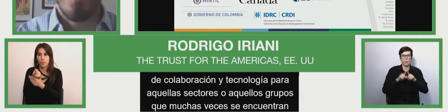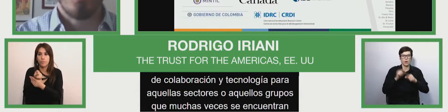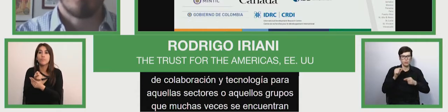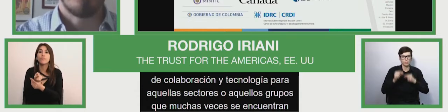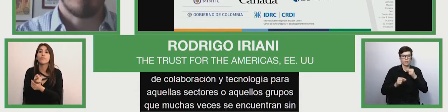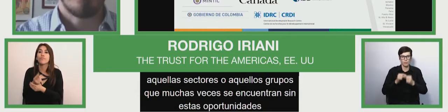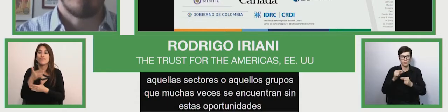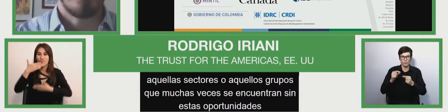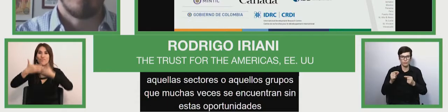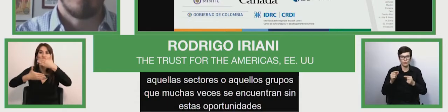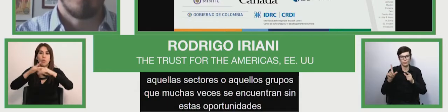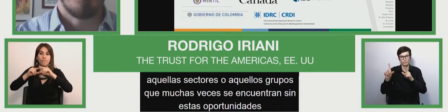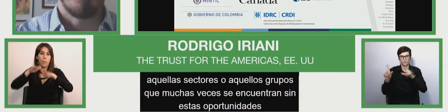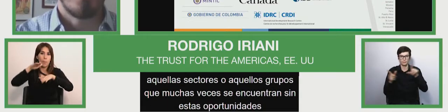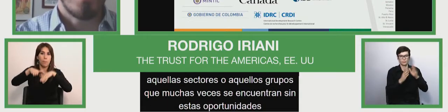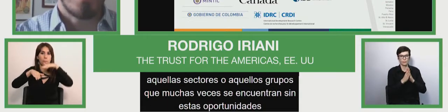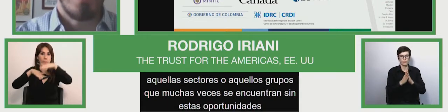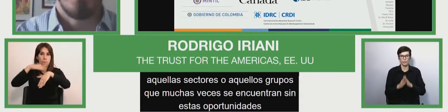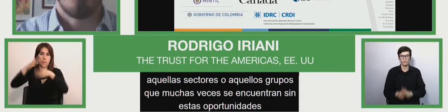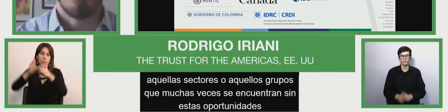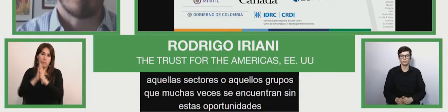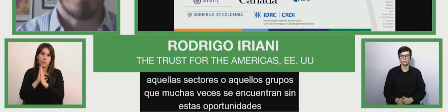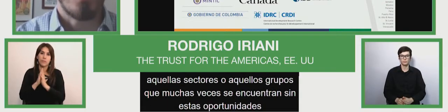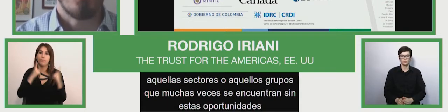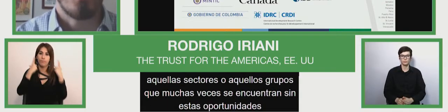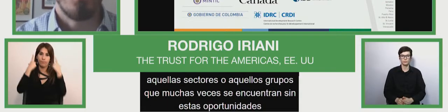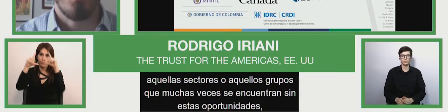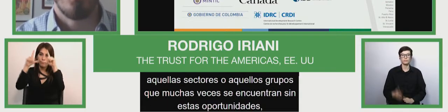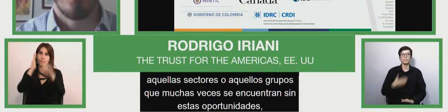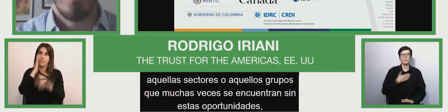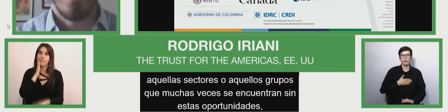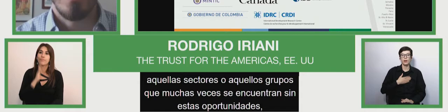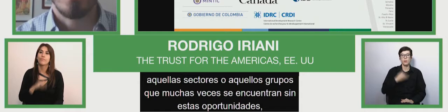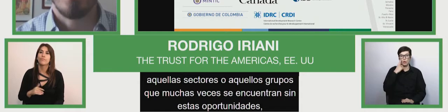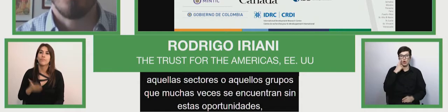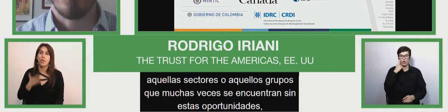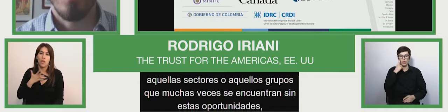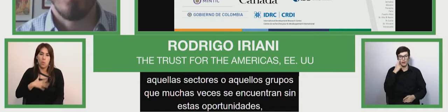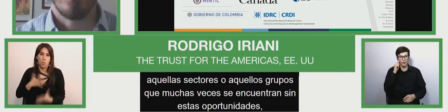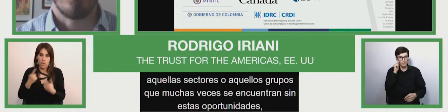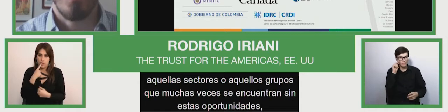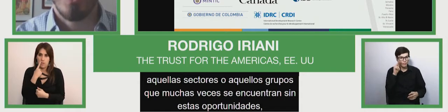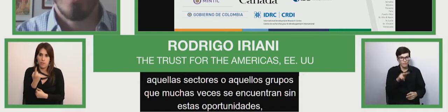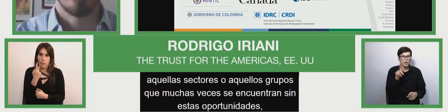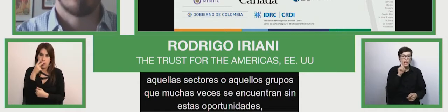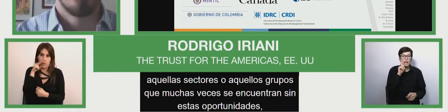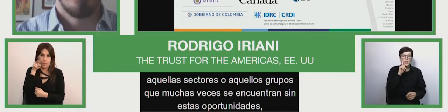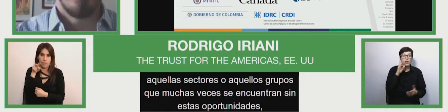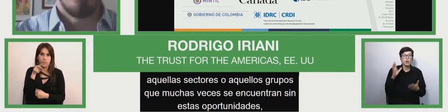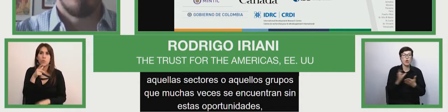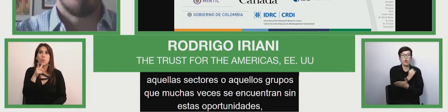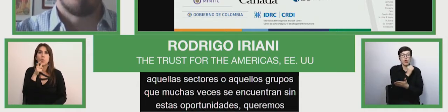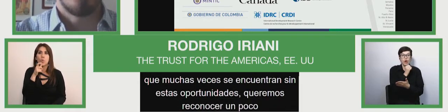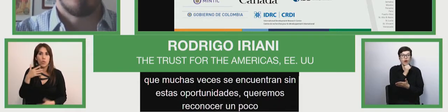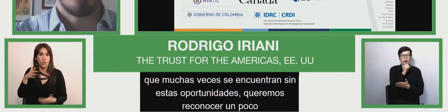la próxima, queríamos reconocer un poco quiénes hacen posibles nuestros proyectos,